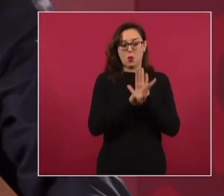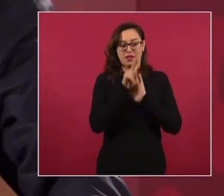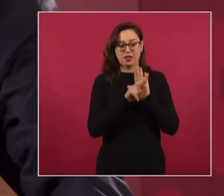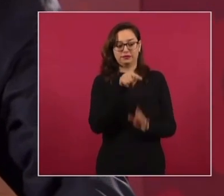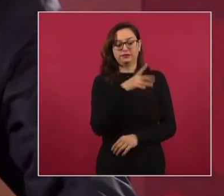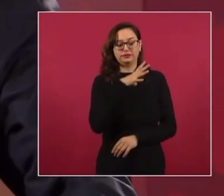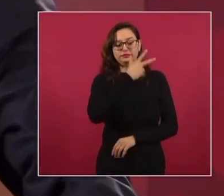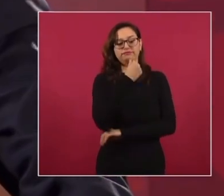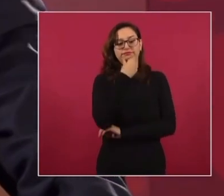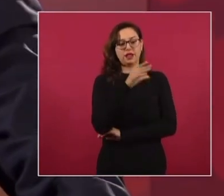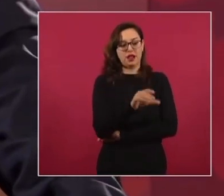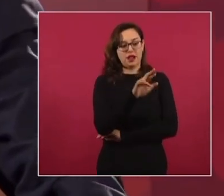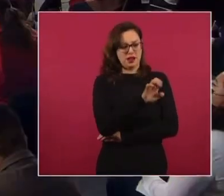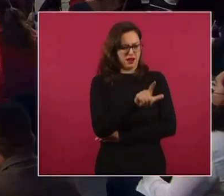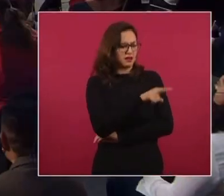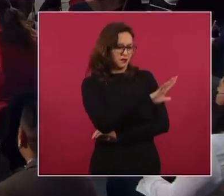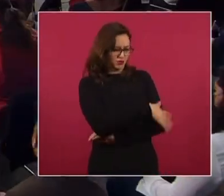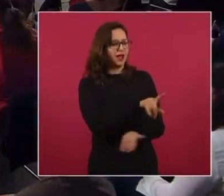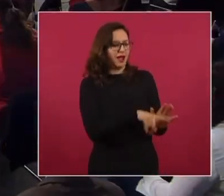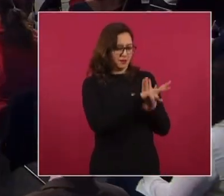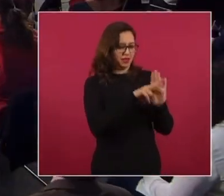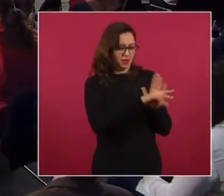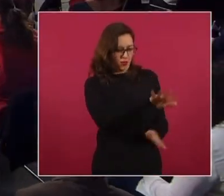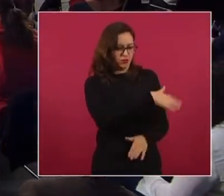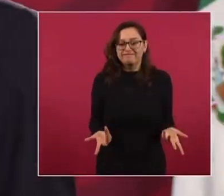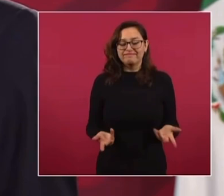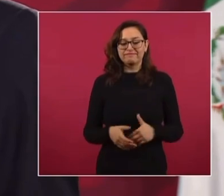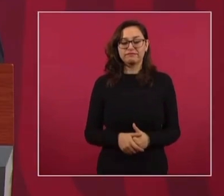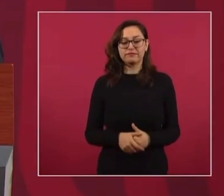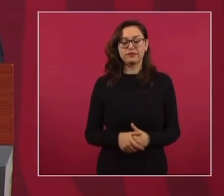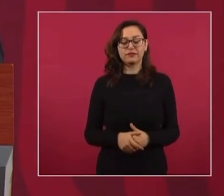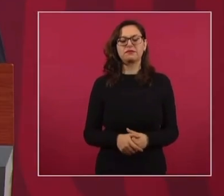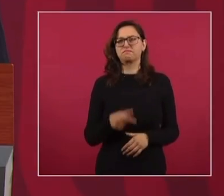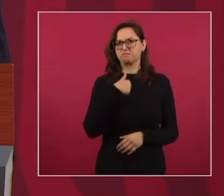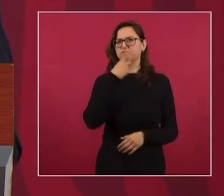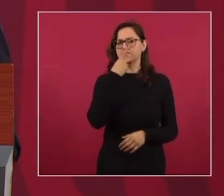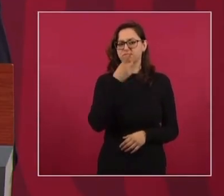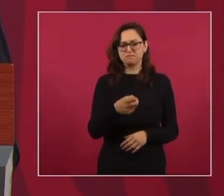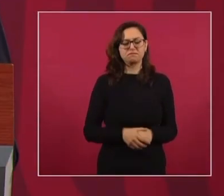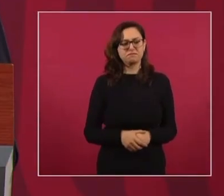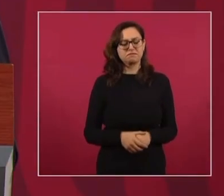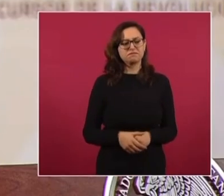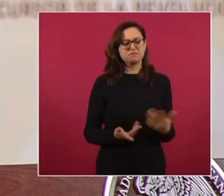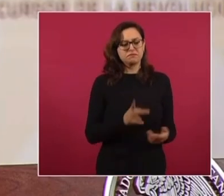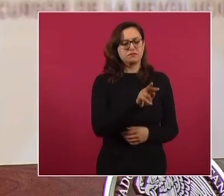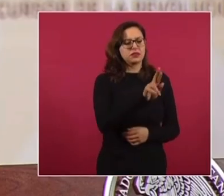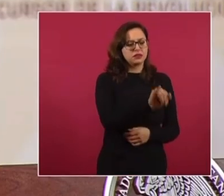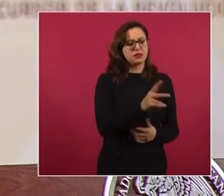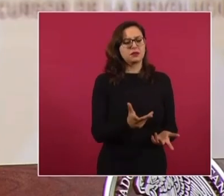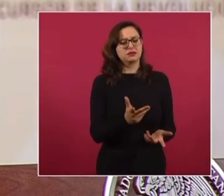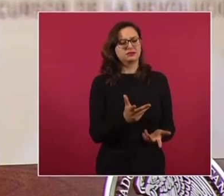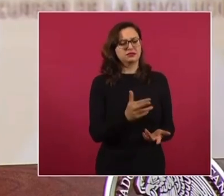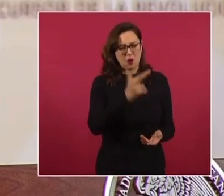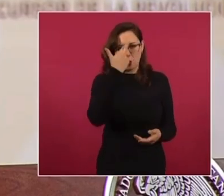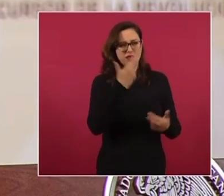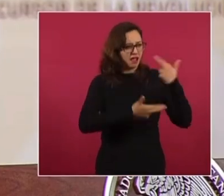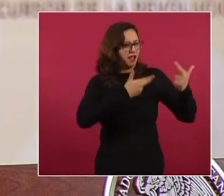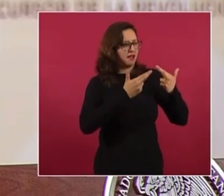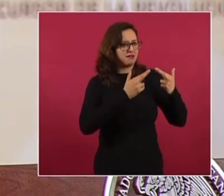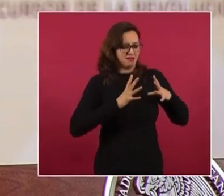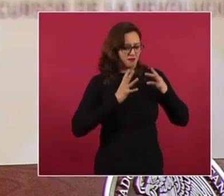Cuestionándonos a nosotros. A ver, búscanlo, que está interesante. Para los jóvenes. Yo decía ayer anterior, regresen a los orígenes.